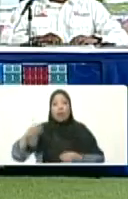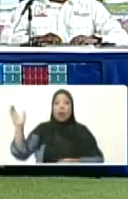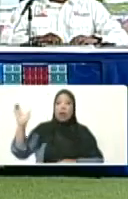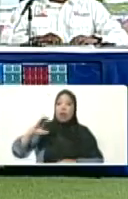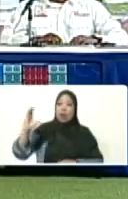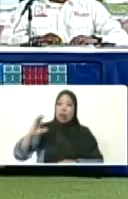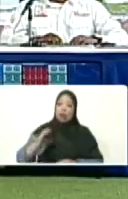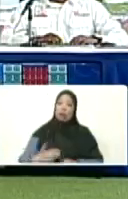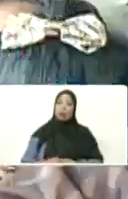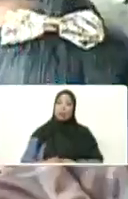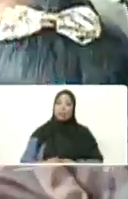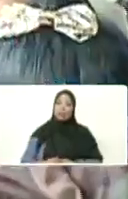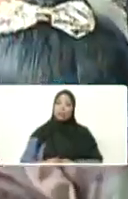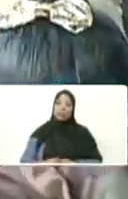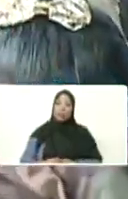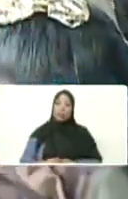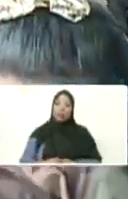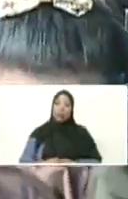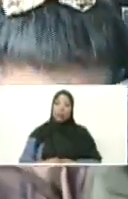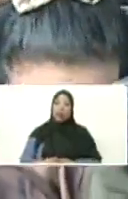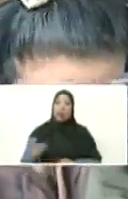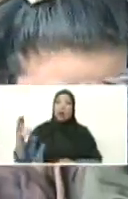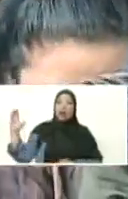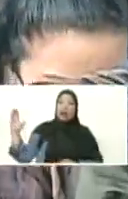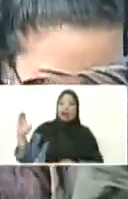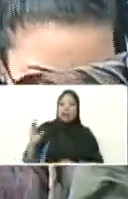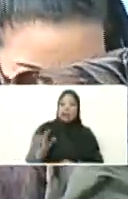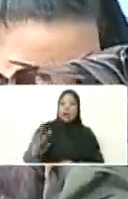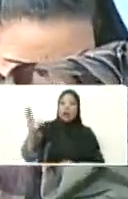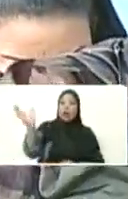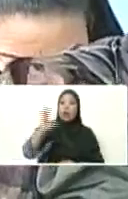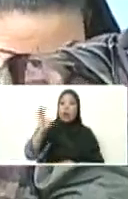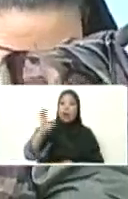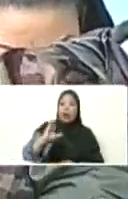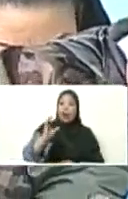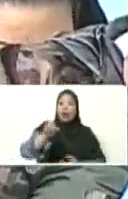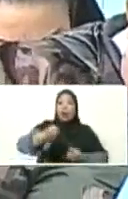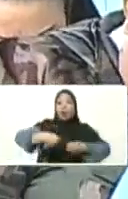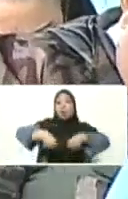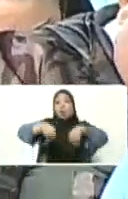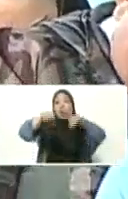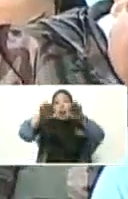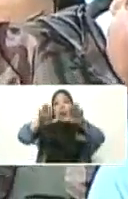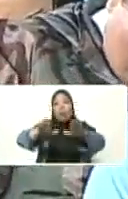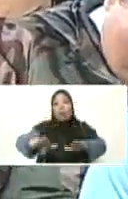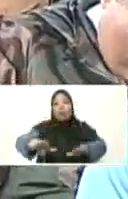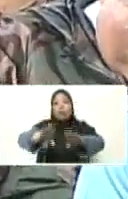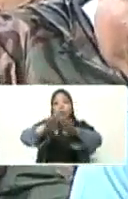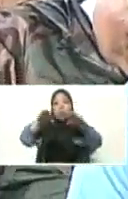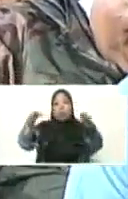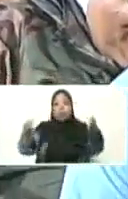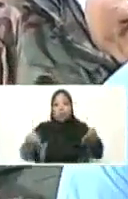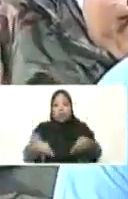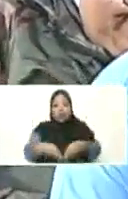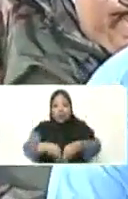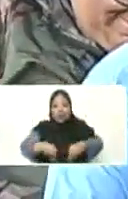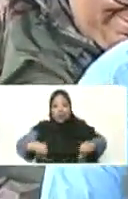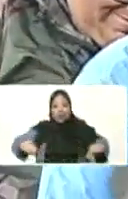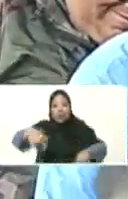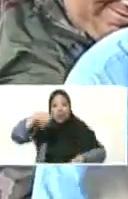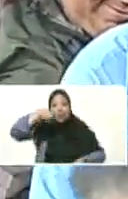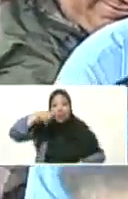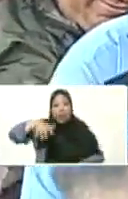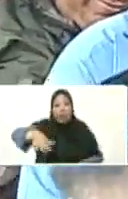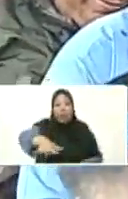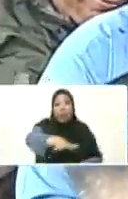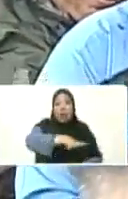producto del abandono de la agricultura y del campo venezolano, se vinieron por miles, en familias